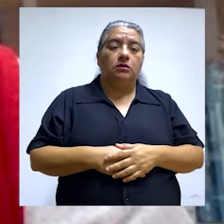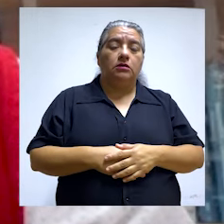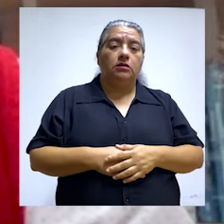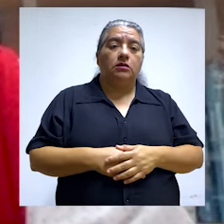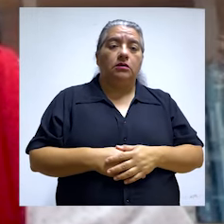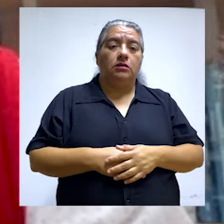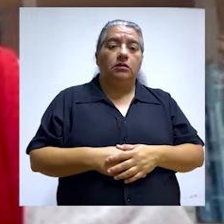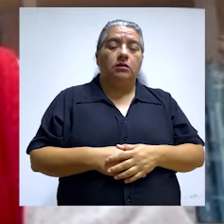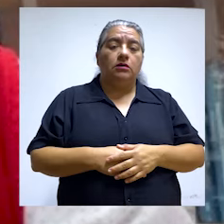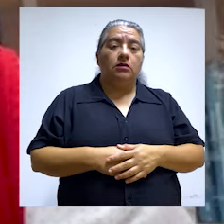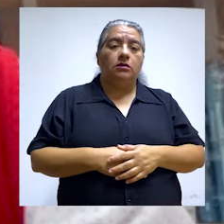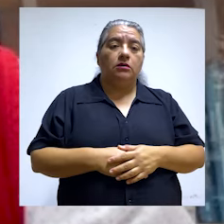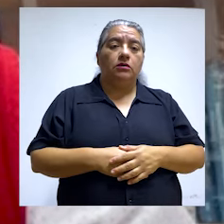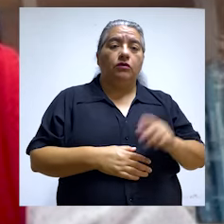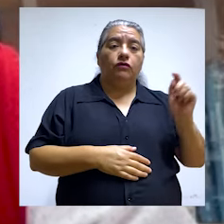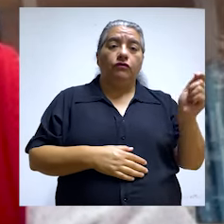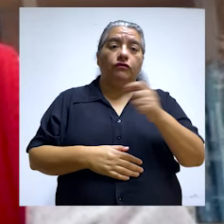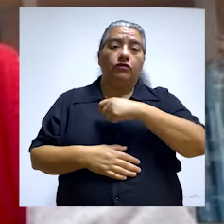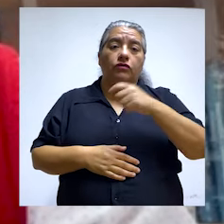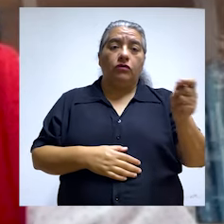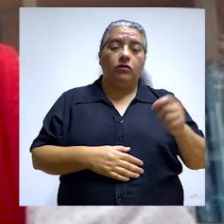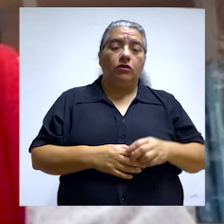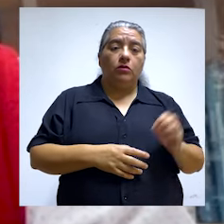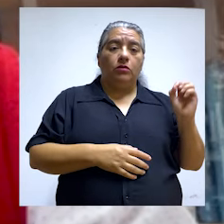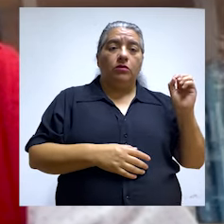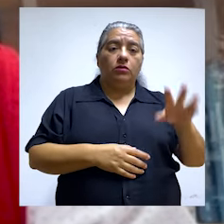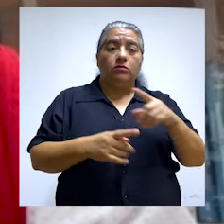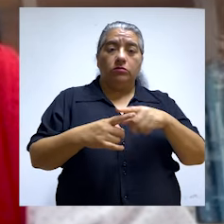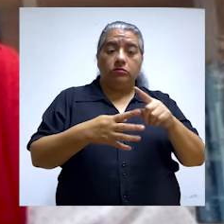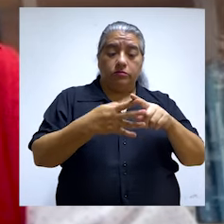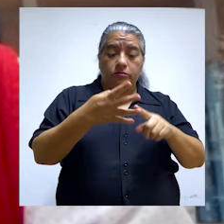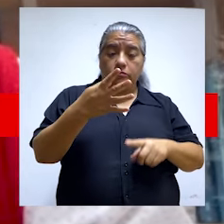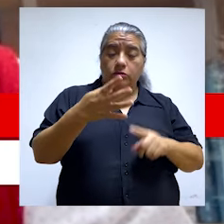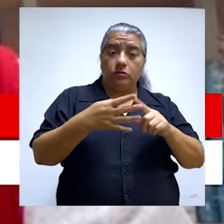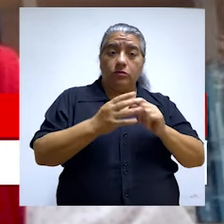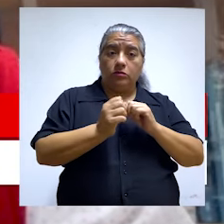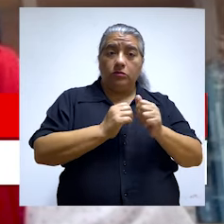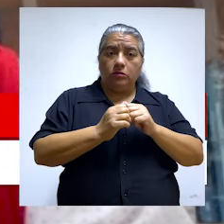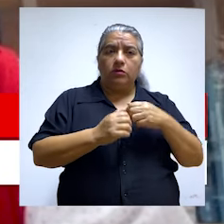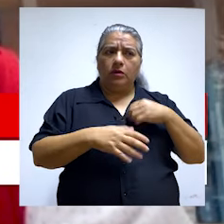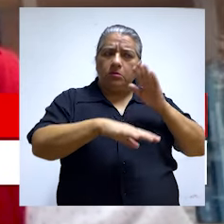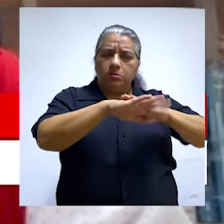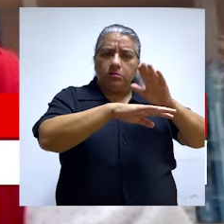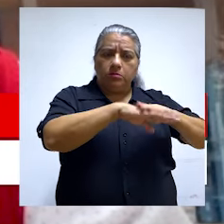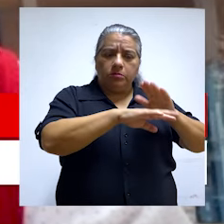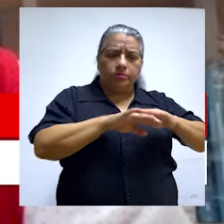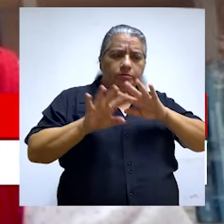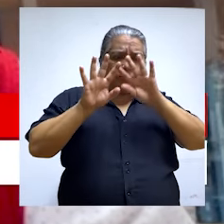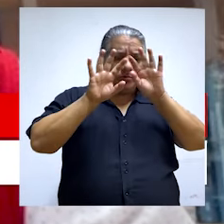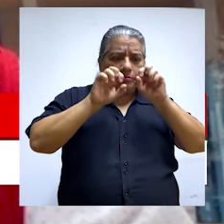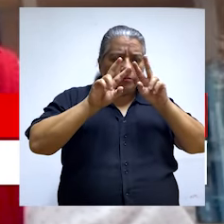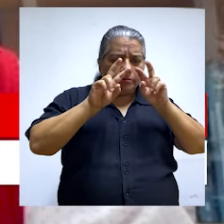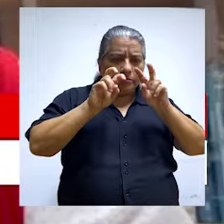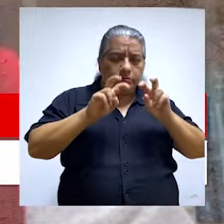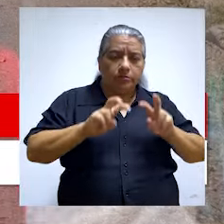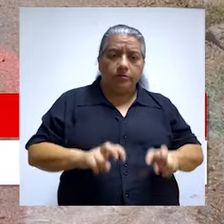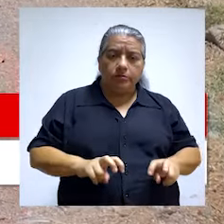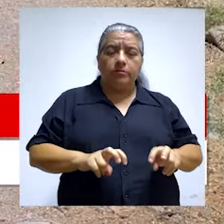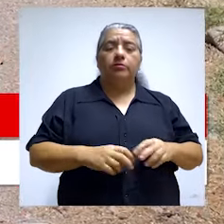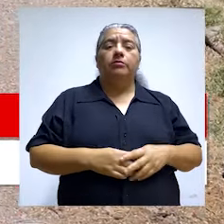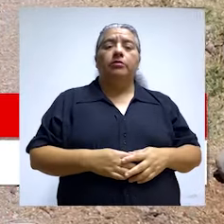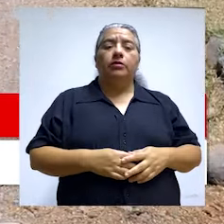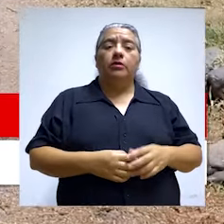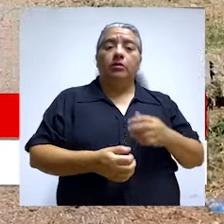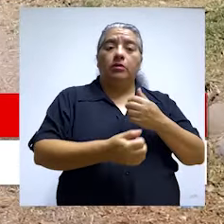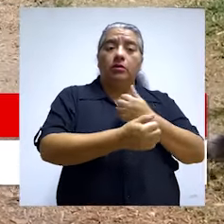BMX Freestyle, Fronton y Bochas. Pues hemos advertido dentro de la evaluación realizada por el equipo de ingeniería